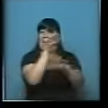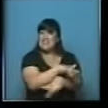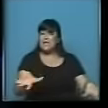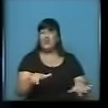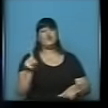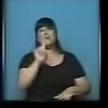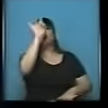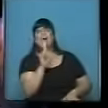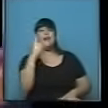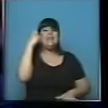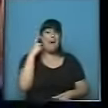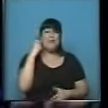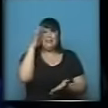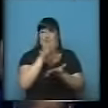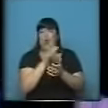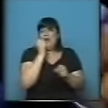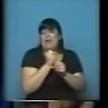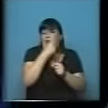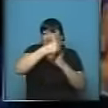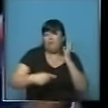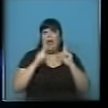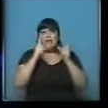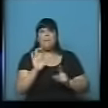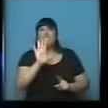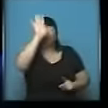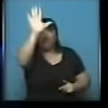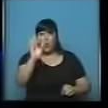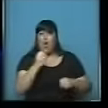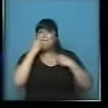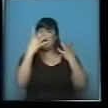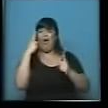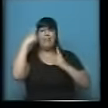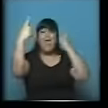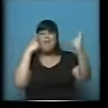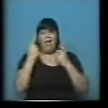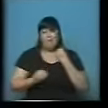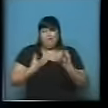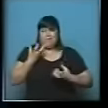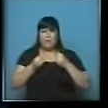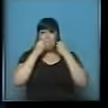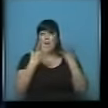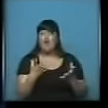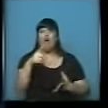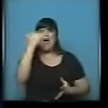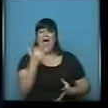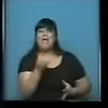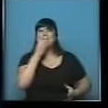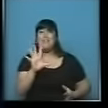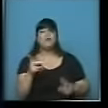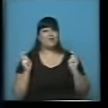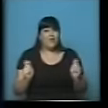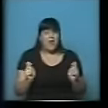aprendan los trabajos del hoy, sino sean capaces de crear los trabajos del mañana. Y para eso tenemos algo maravilloso, son nuestros